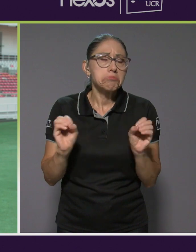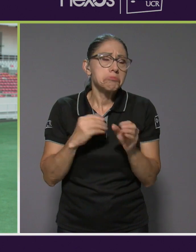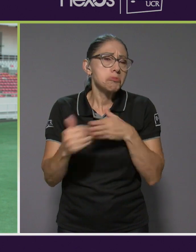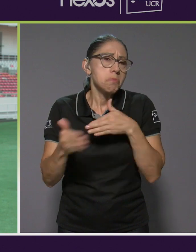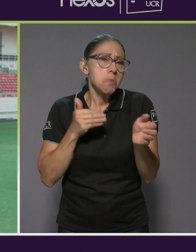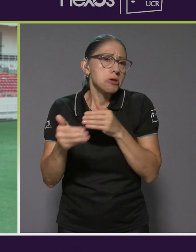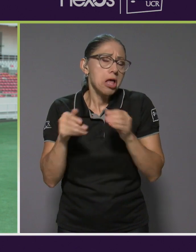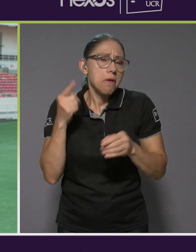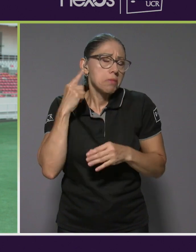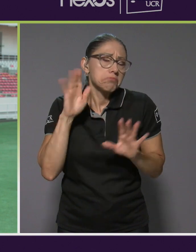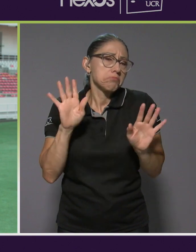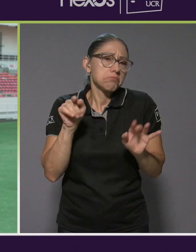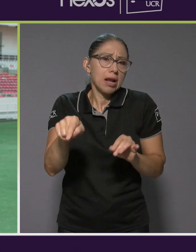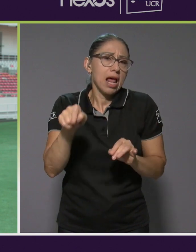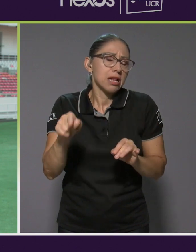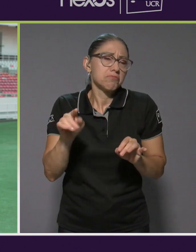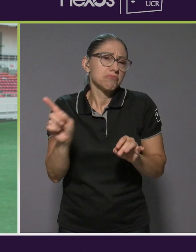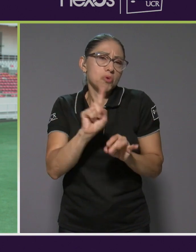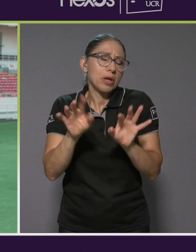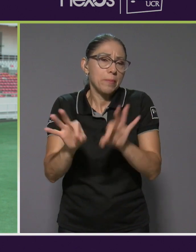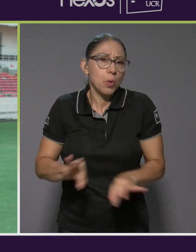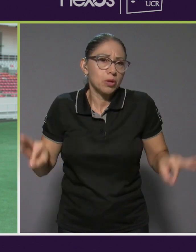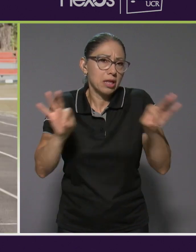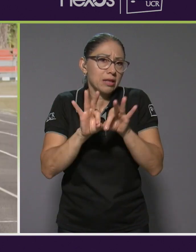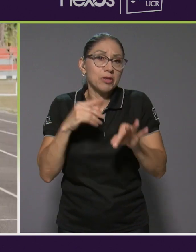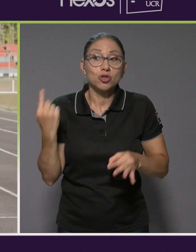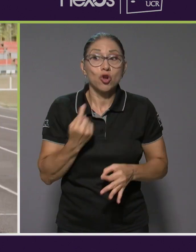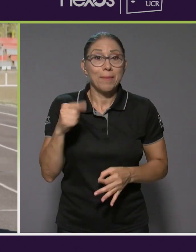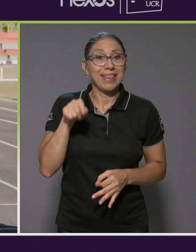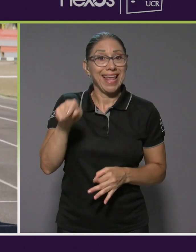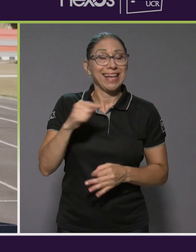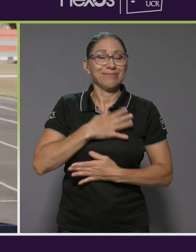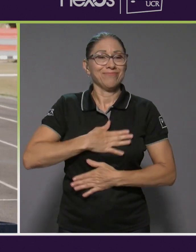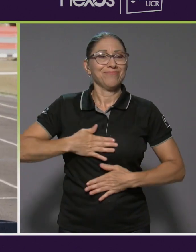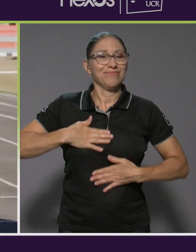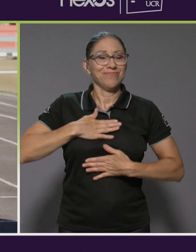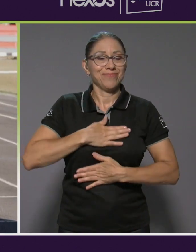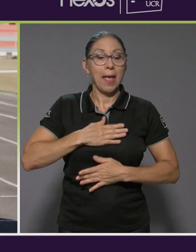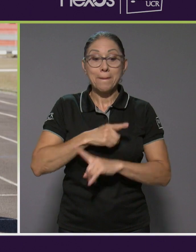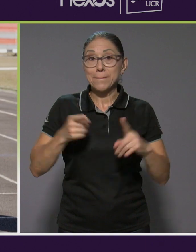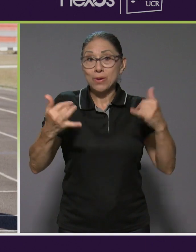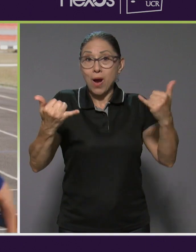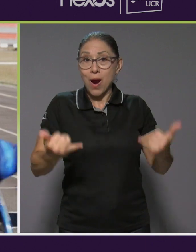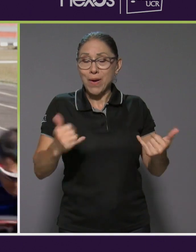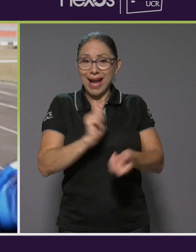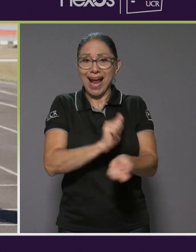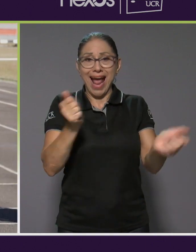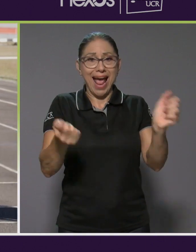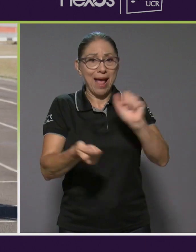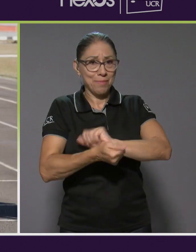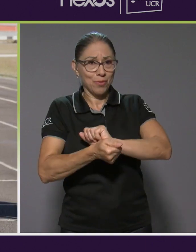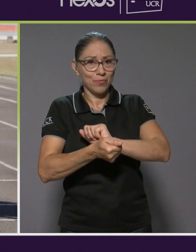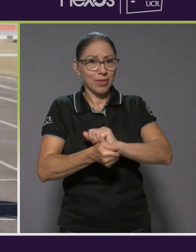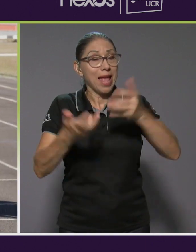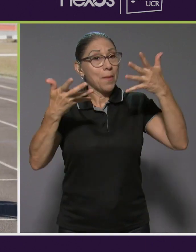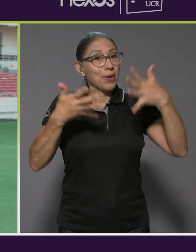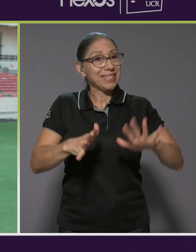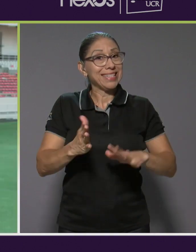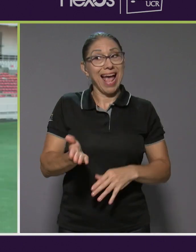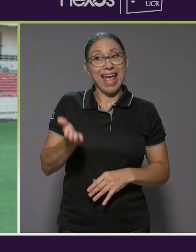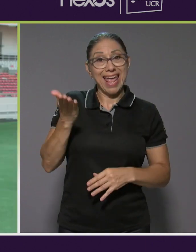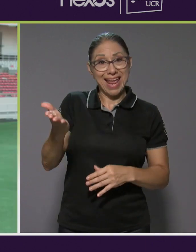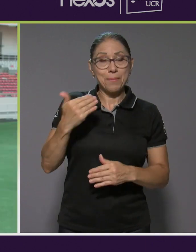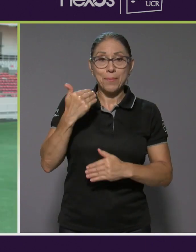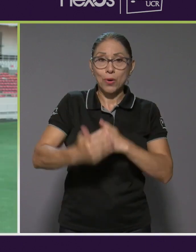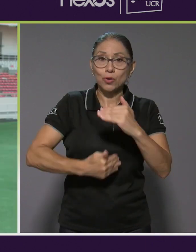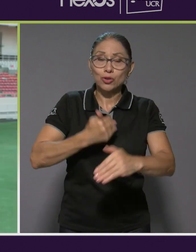desempeño porque no importaba el desempeño, era solamente que la pasara bien. Ahora, pues, cambió todo, ¿verdad? Porque ya él está en el